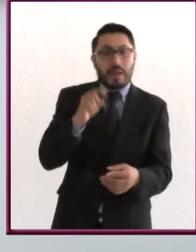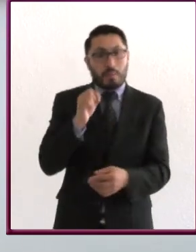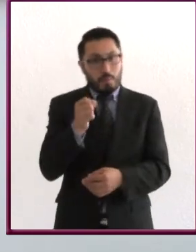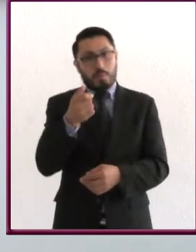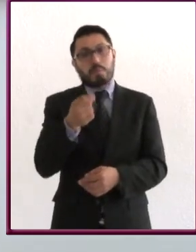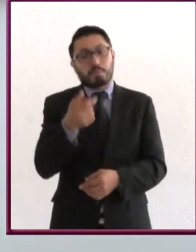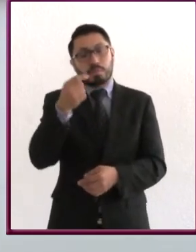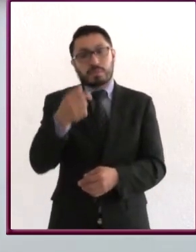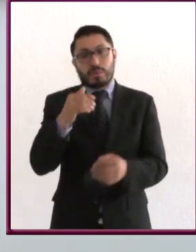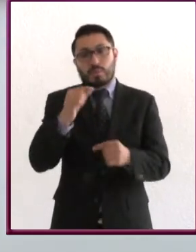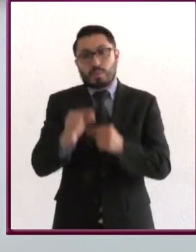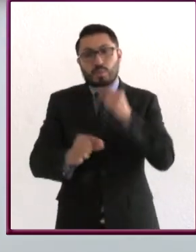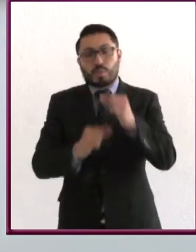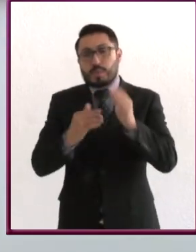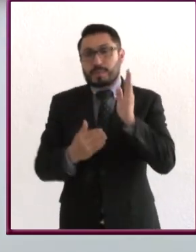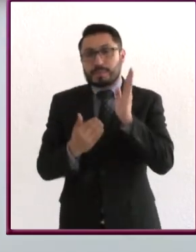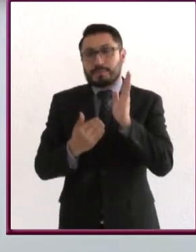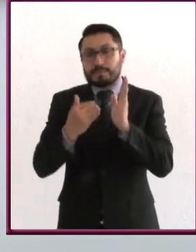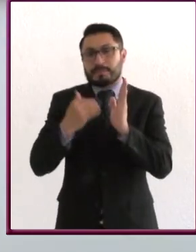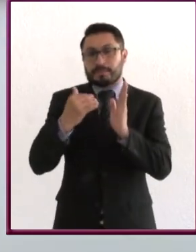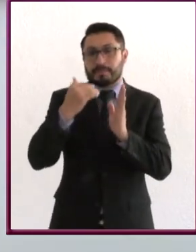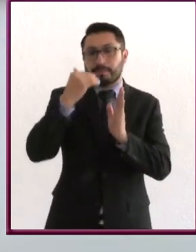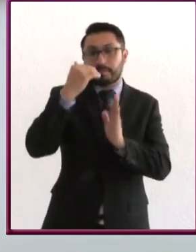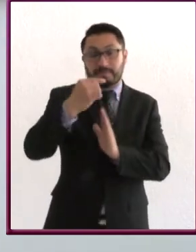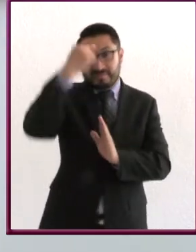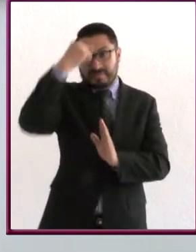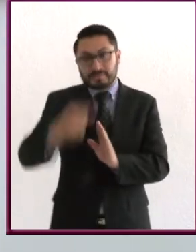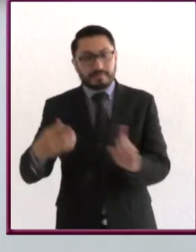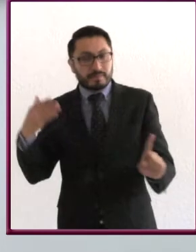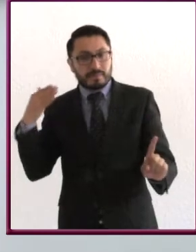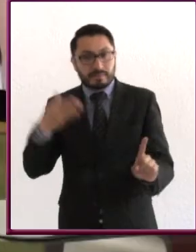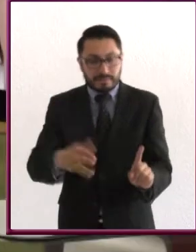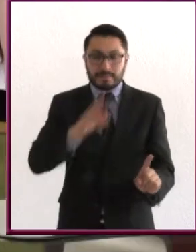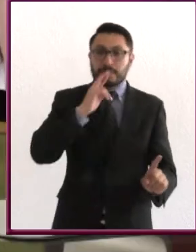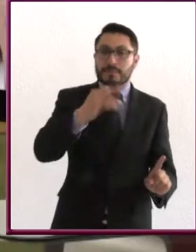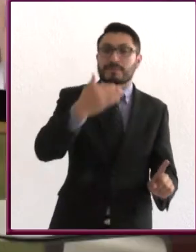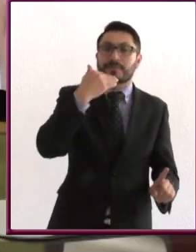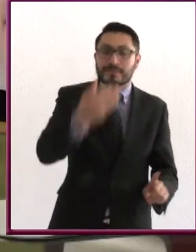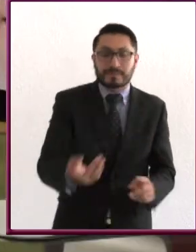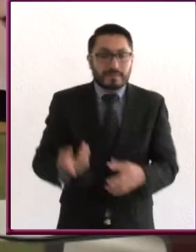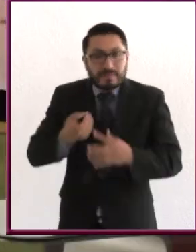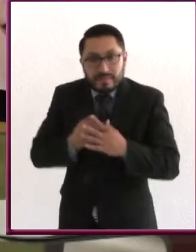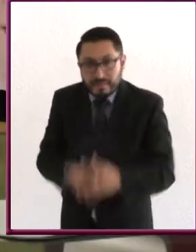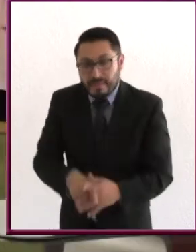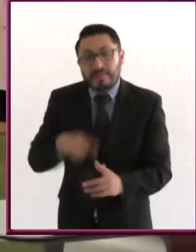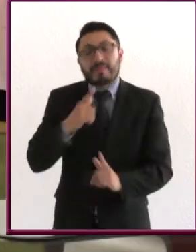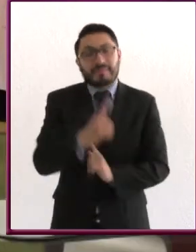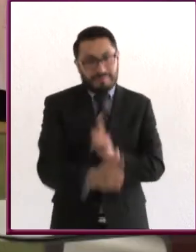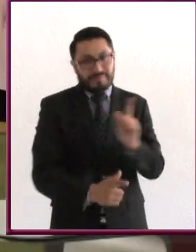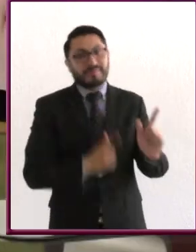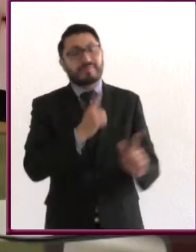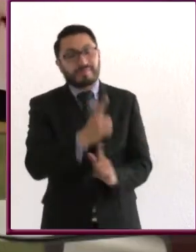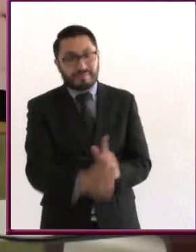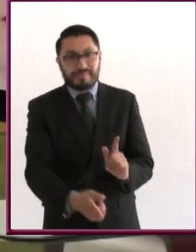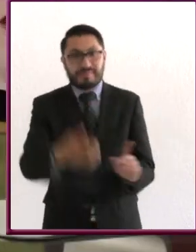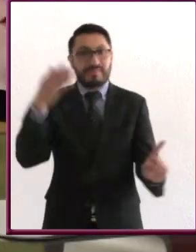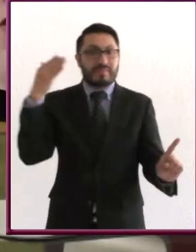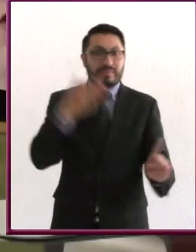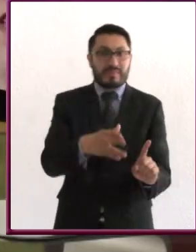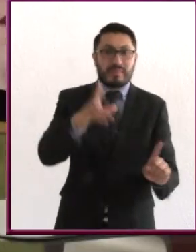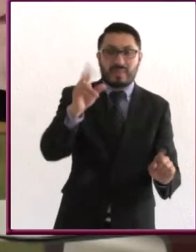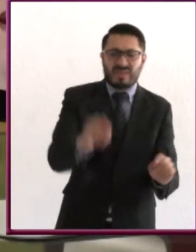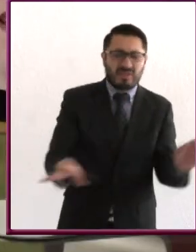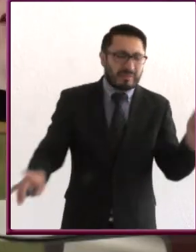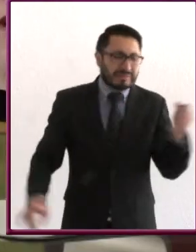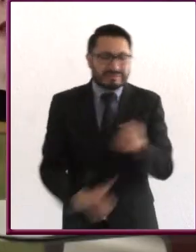poquito e ir subiendo paulatinamente para que también vean resultados, empezar despacio, ¿no? Para que no se